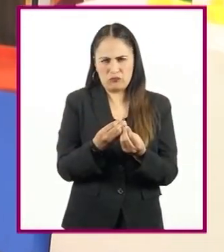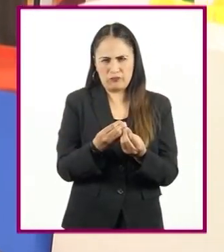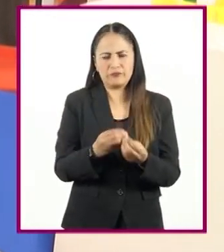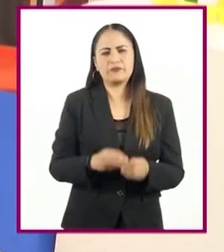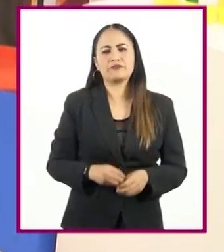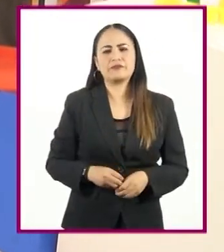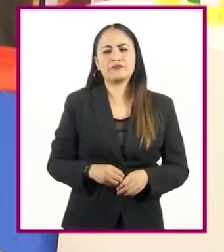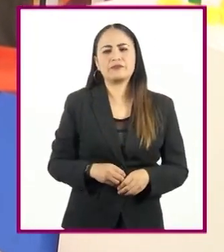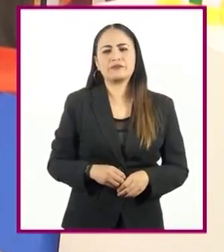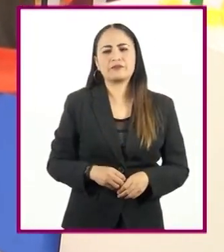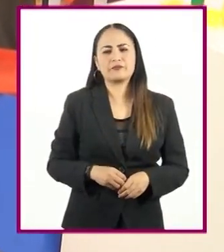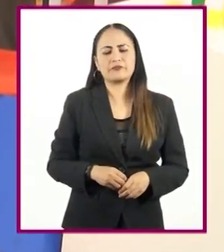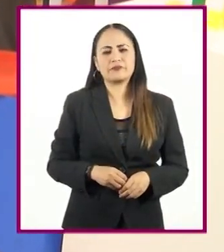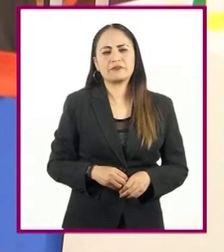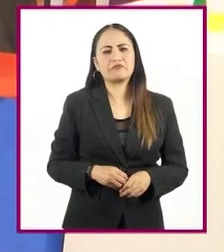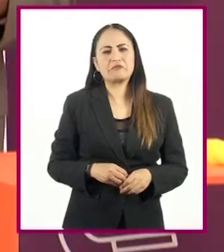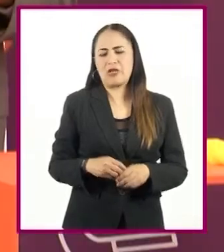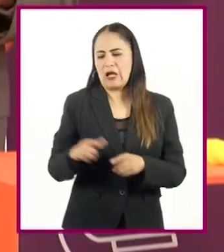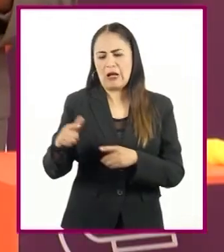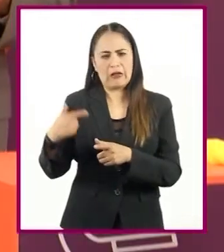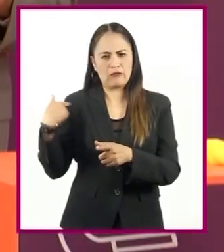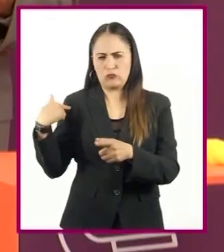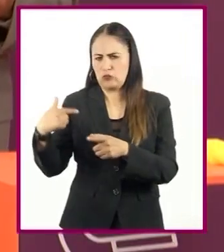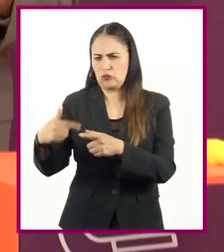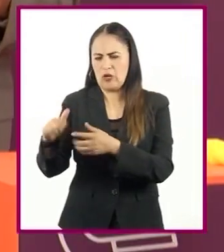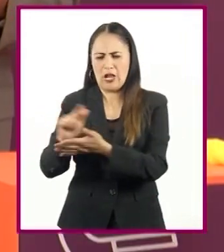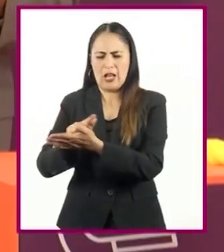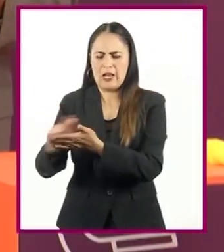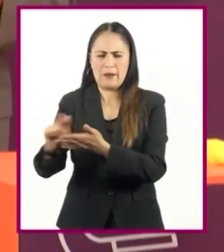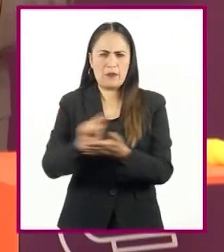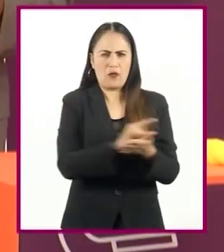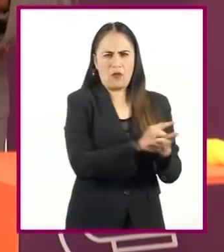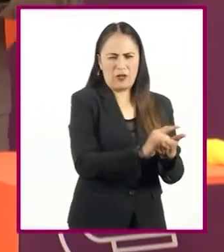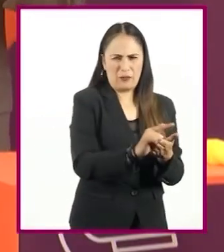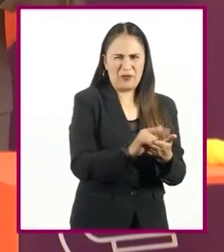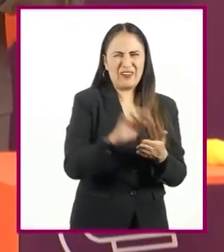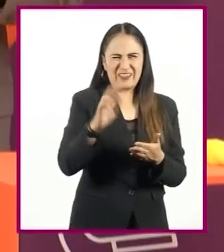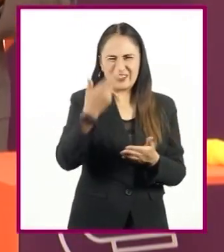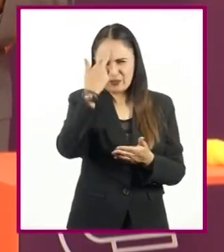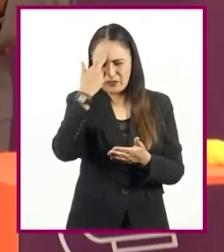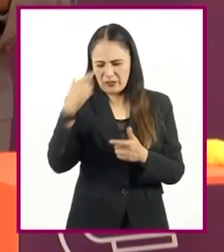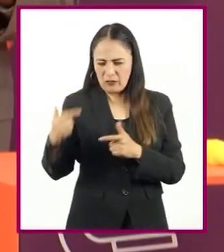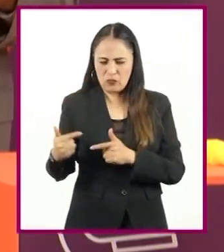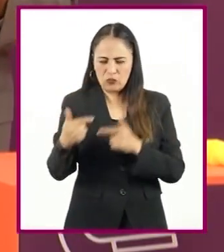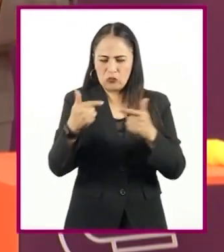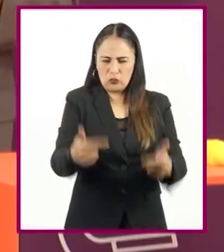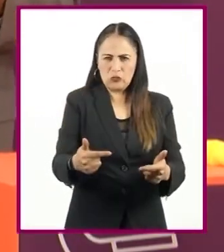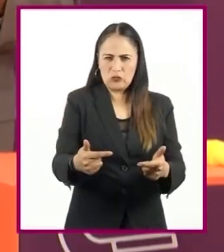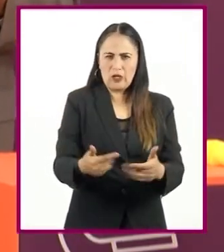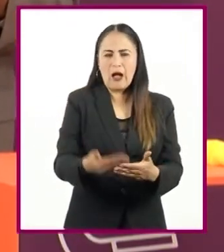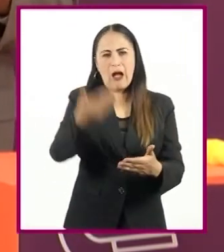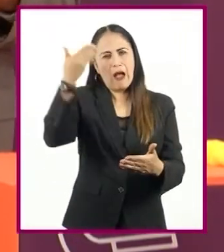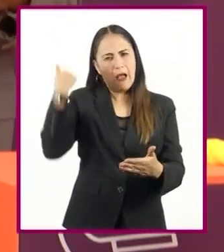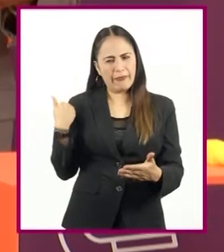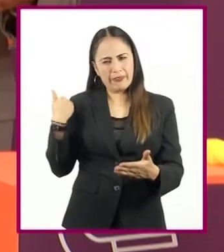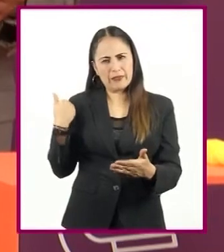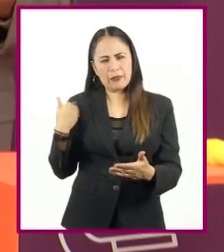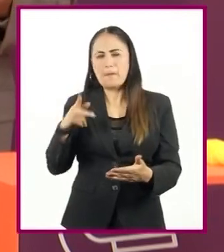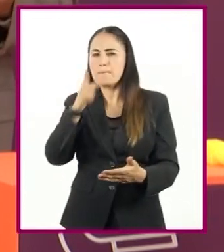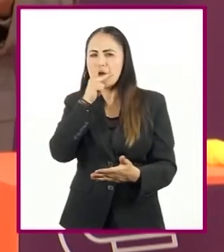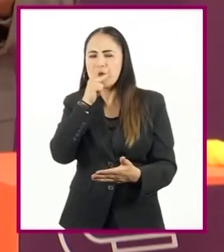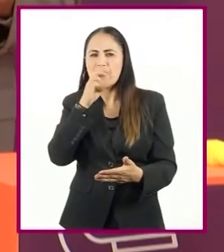Que provienen de líneas puras. Recuerden que la mitad de la información que heredaron estos dos ratones, que son de líneas puras,